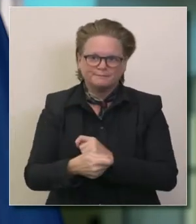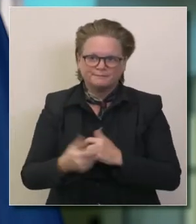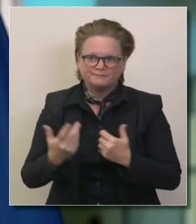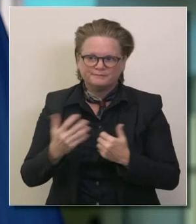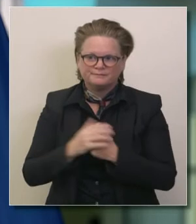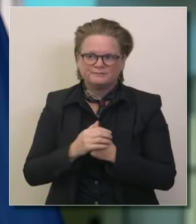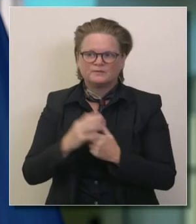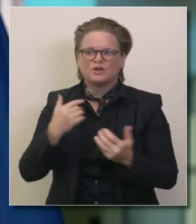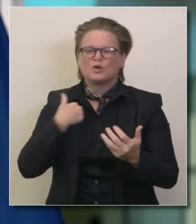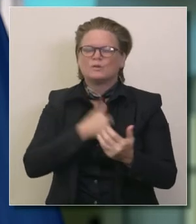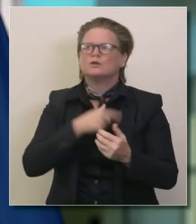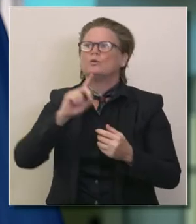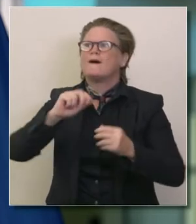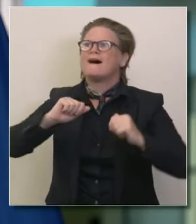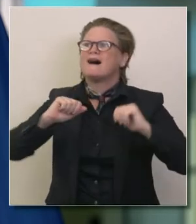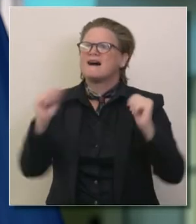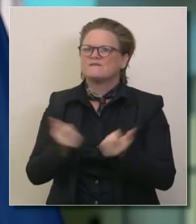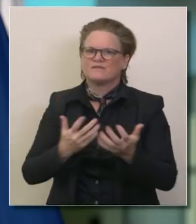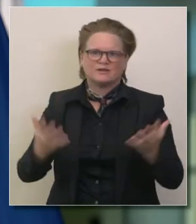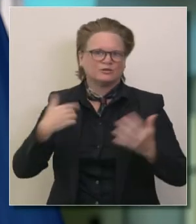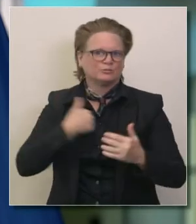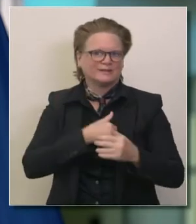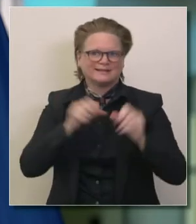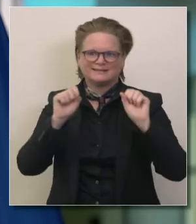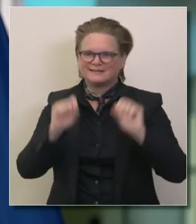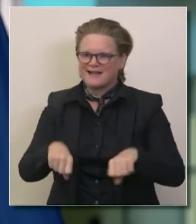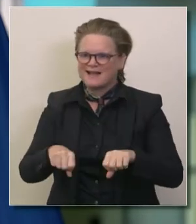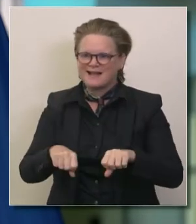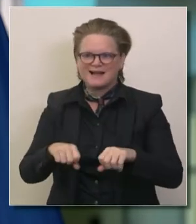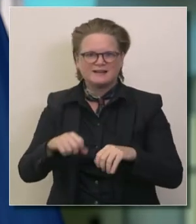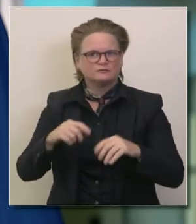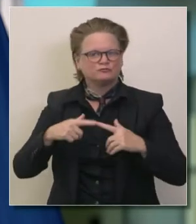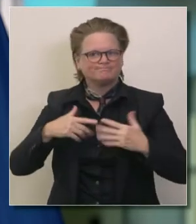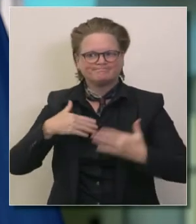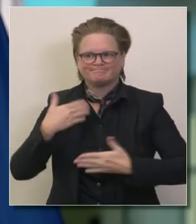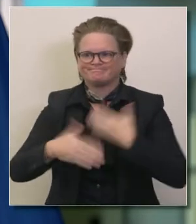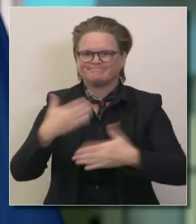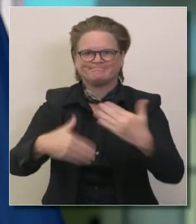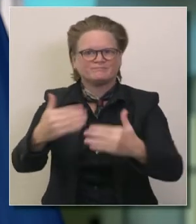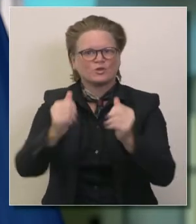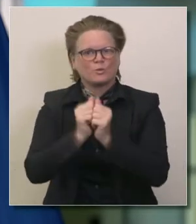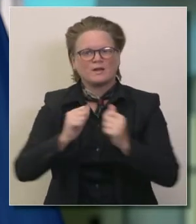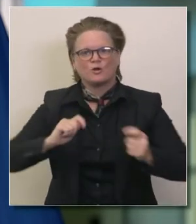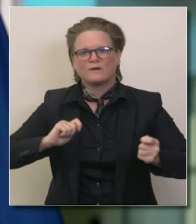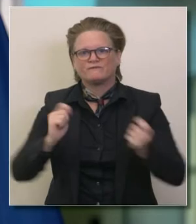el inicio haciendo todo lo posible para acelerar estas reformas